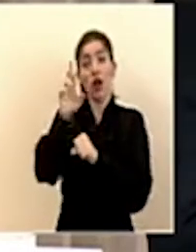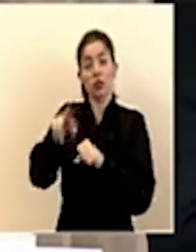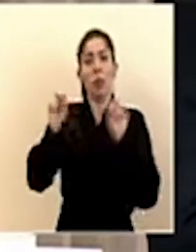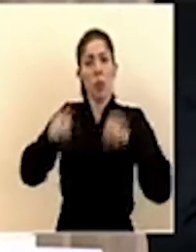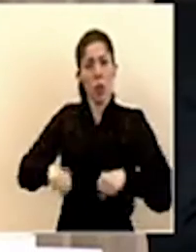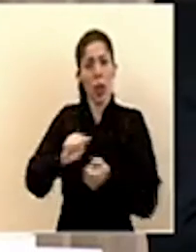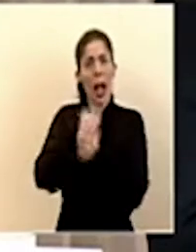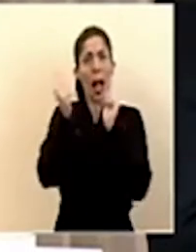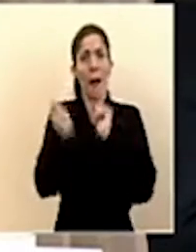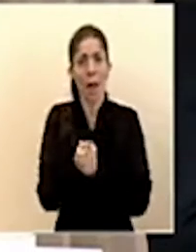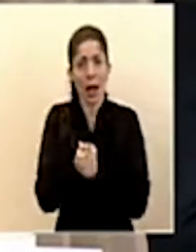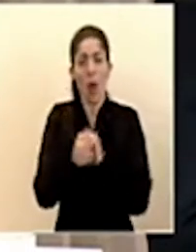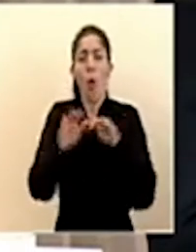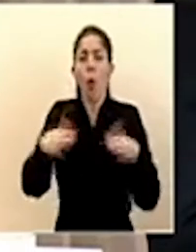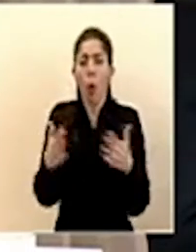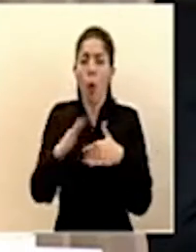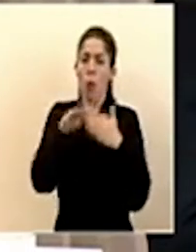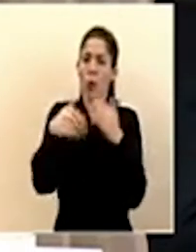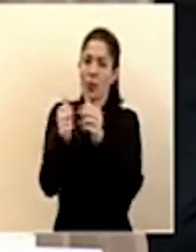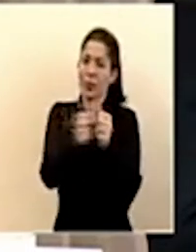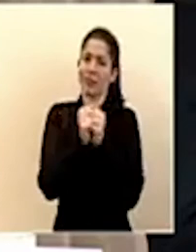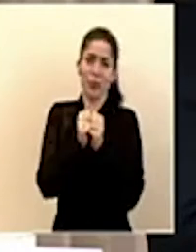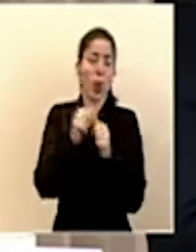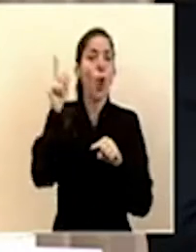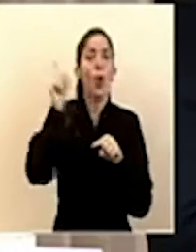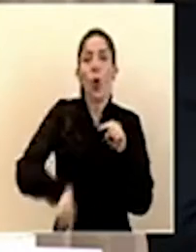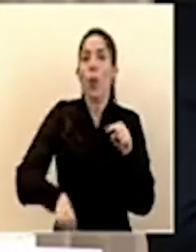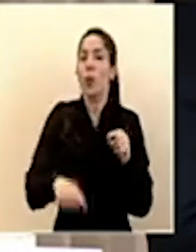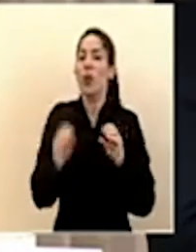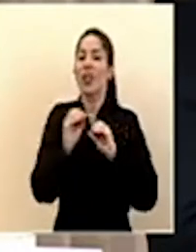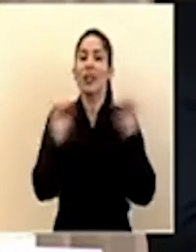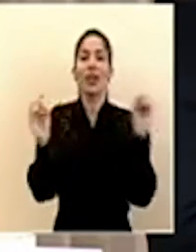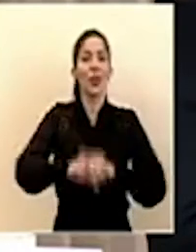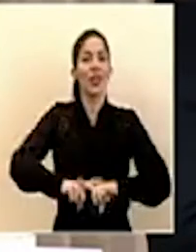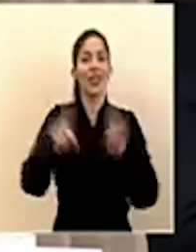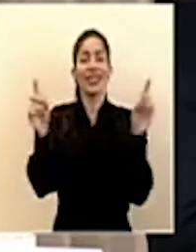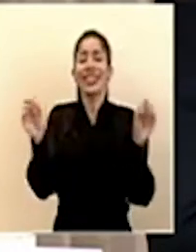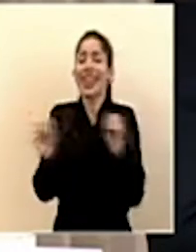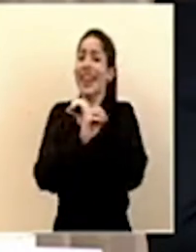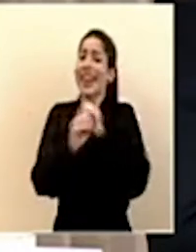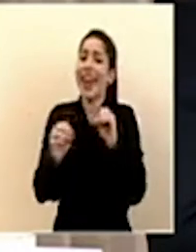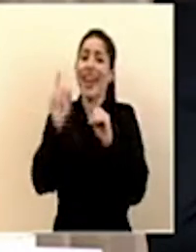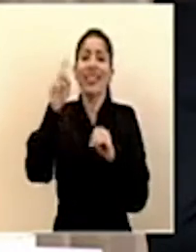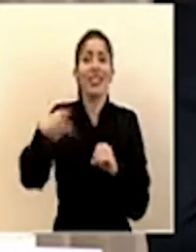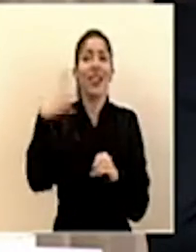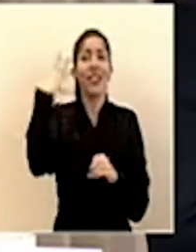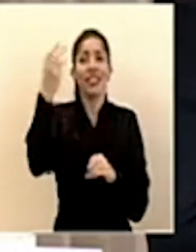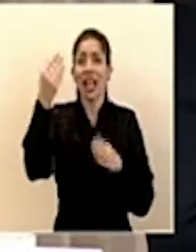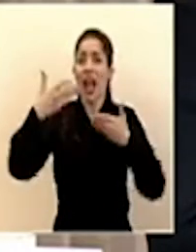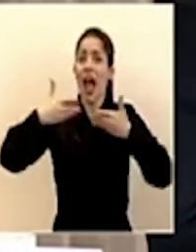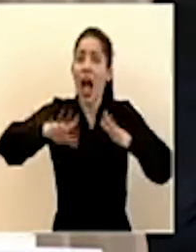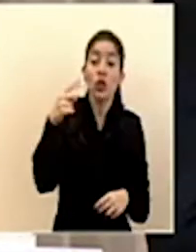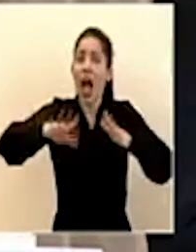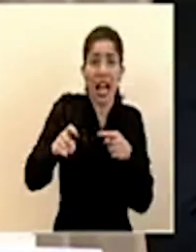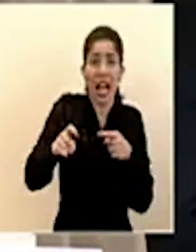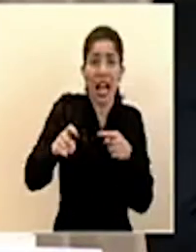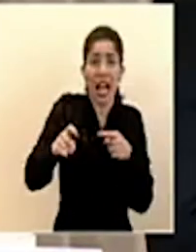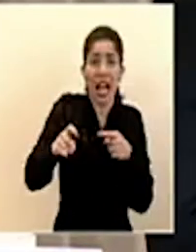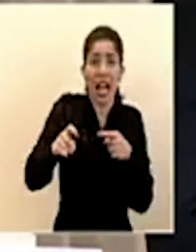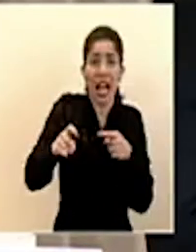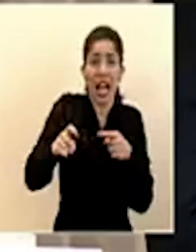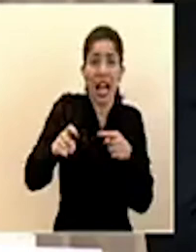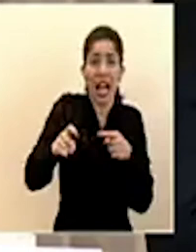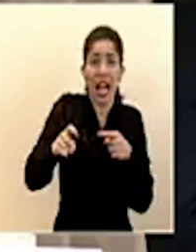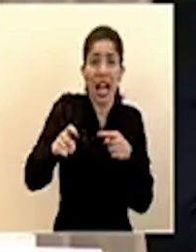Rica todos unidos no podemos hacer excepciones nadie tiene que andar en la calle en la vía pública si no